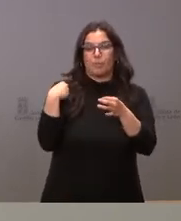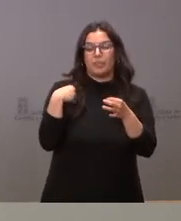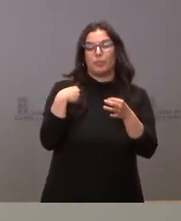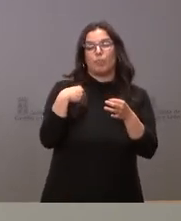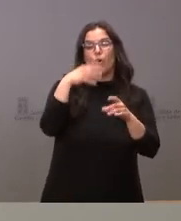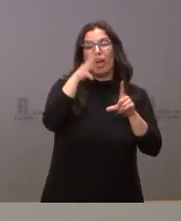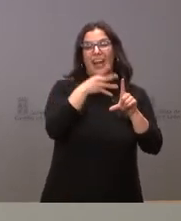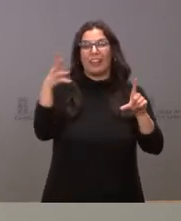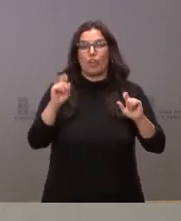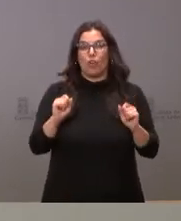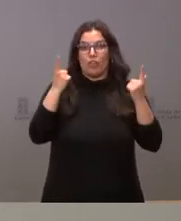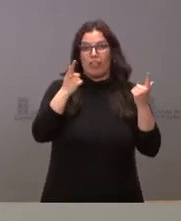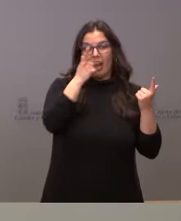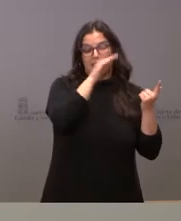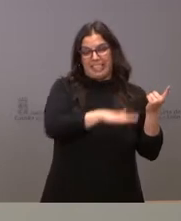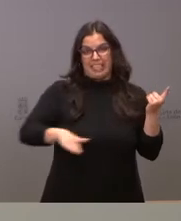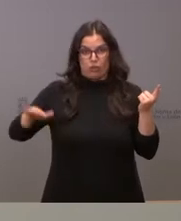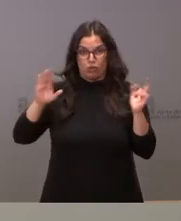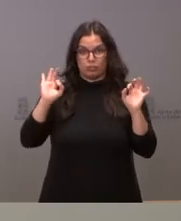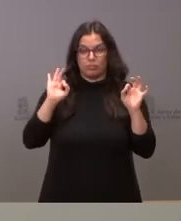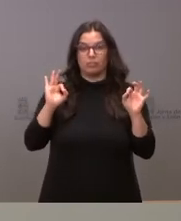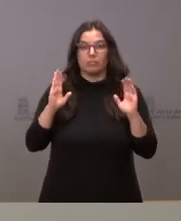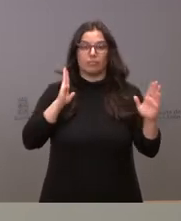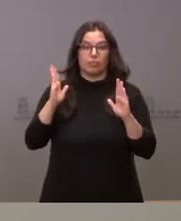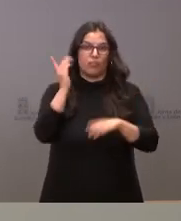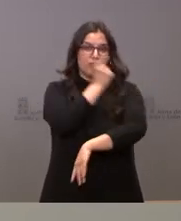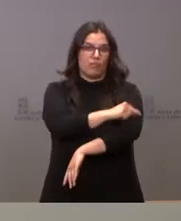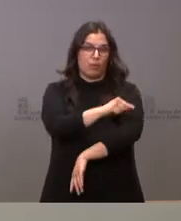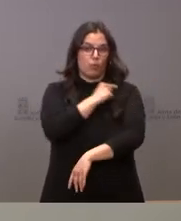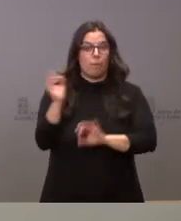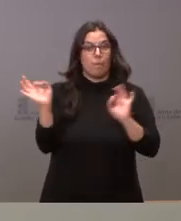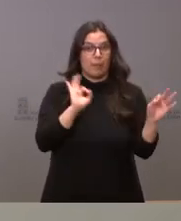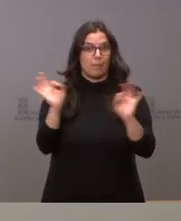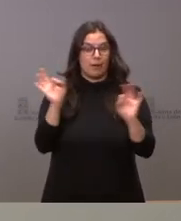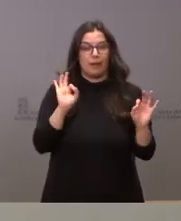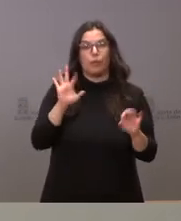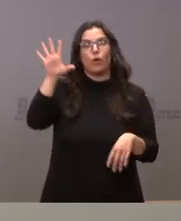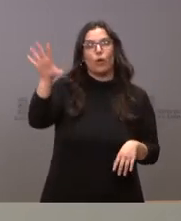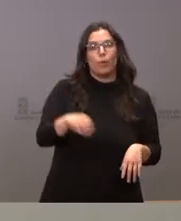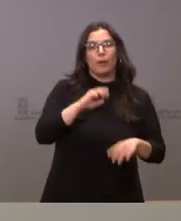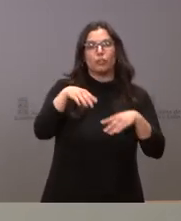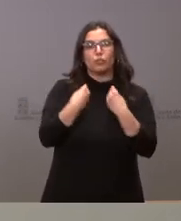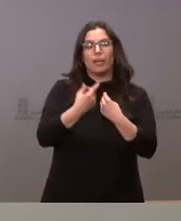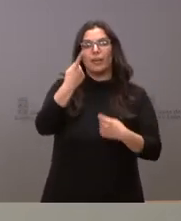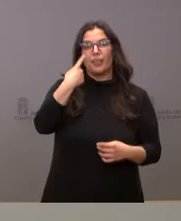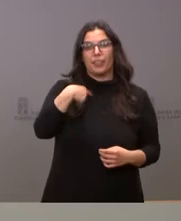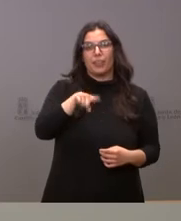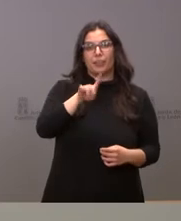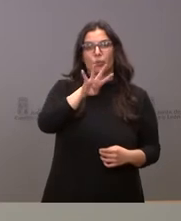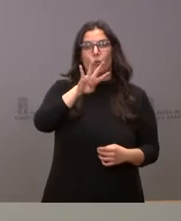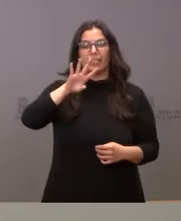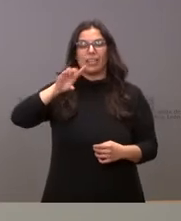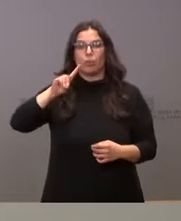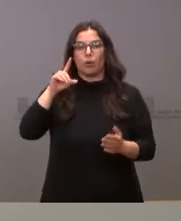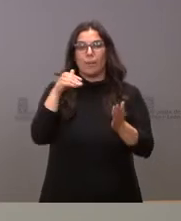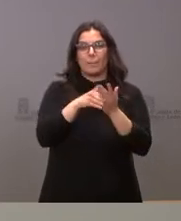Estamos hablando del periodo de vacunación para el cual nos estamos preparando. Se van a adquirir con ello un total de 141